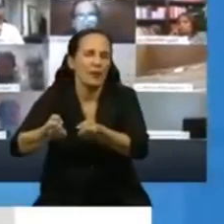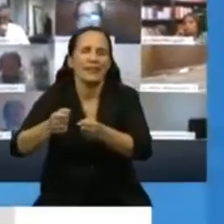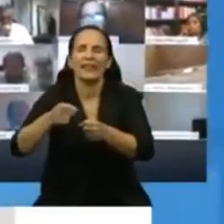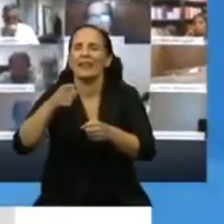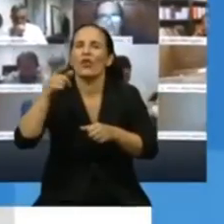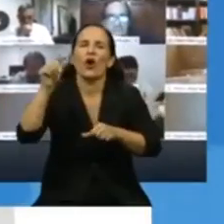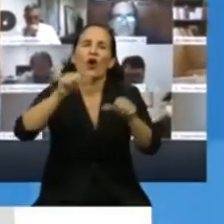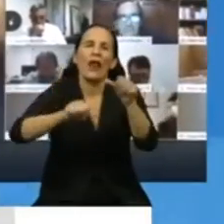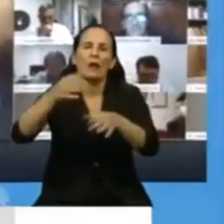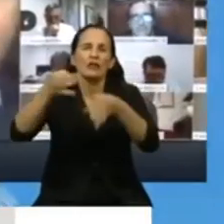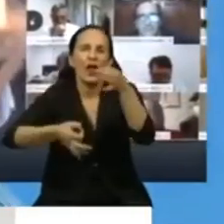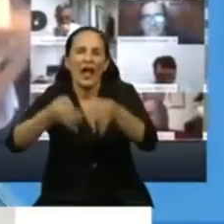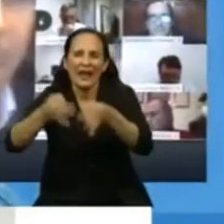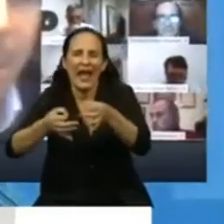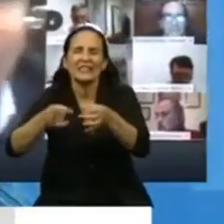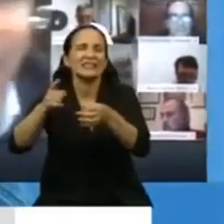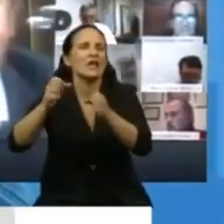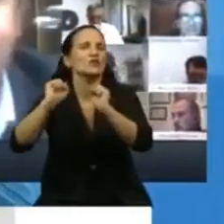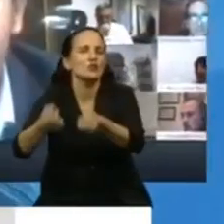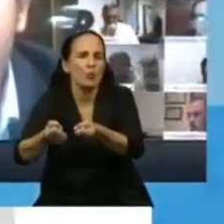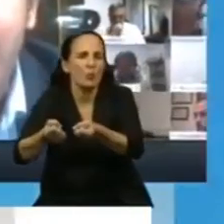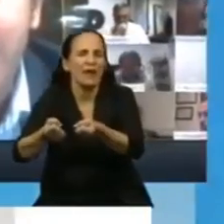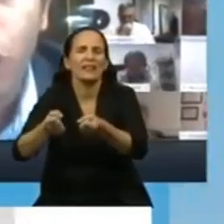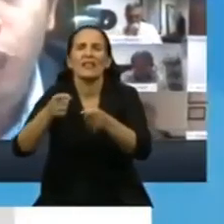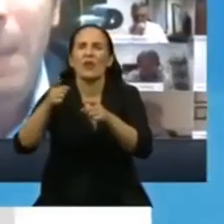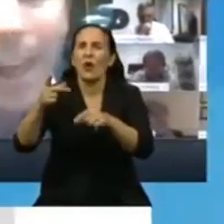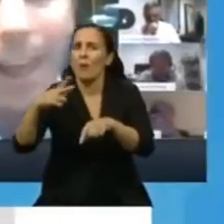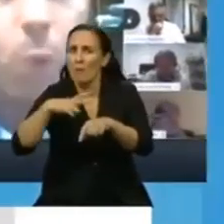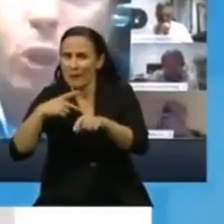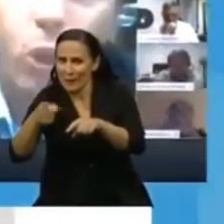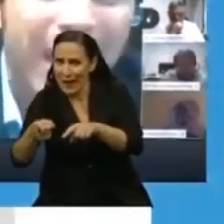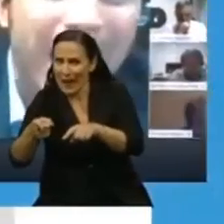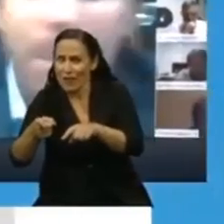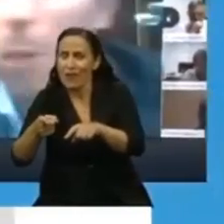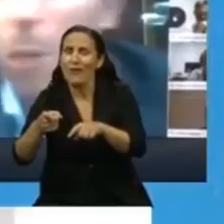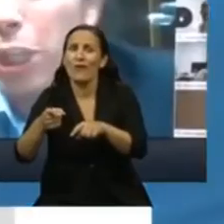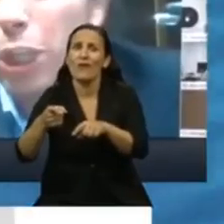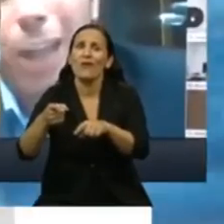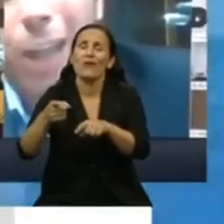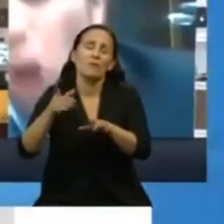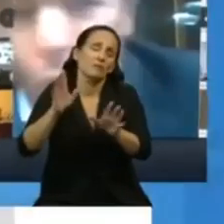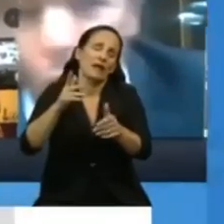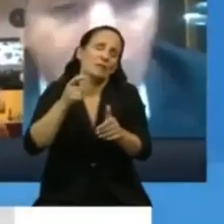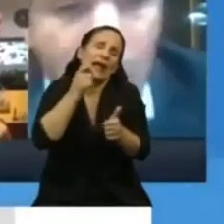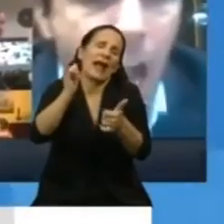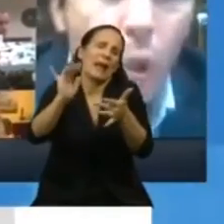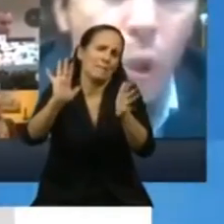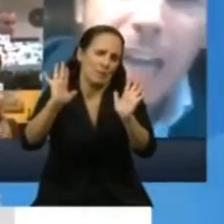prácticas médicas, tanto privadas como concertadas, por mencionar solo algunos ejemplos.